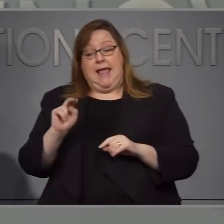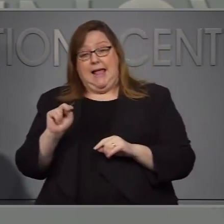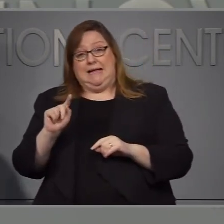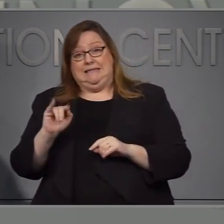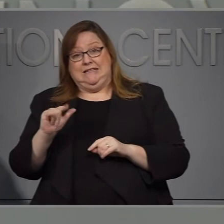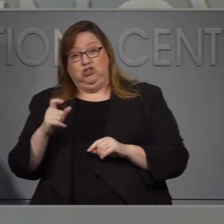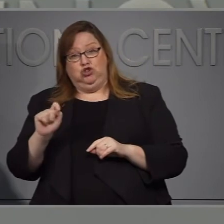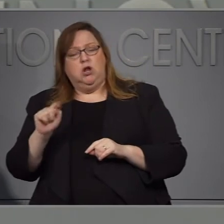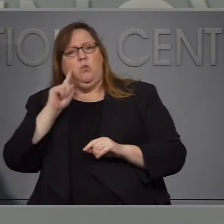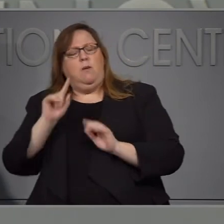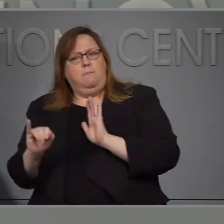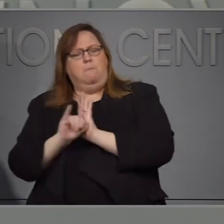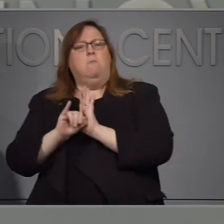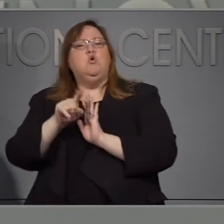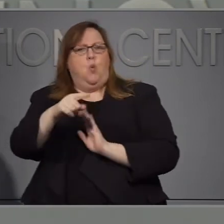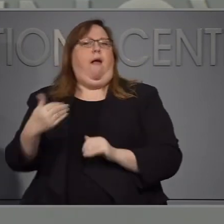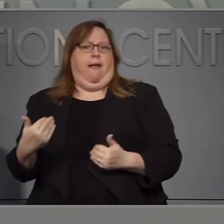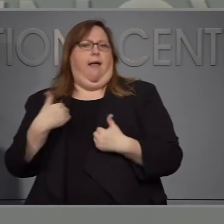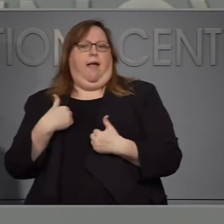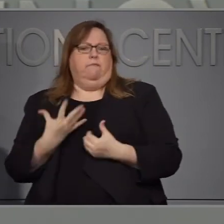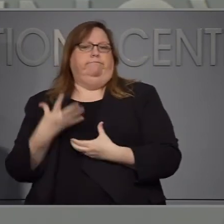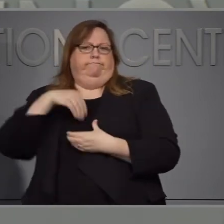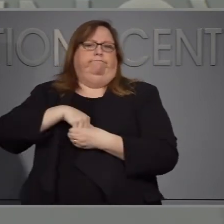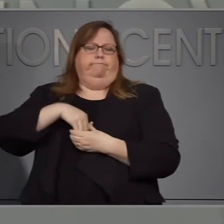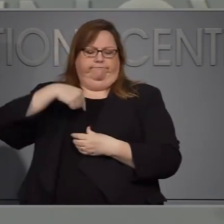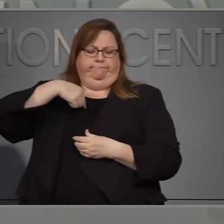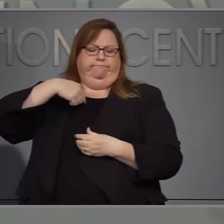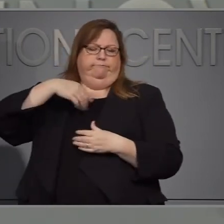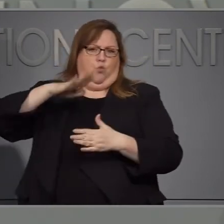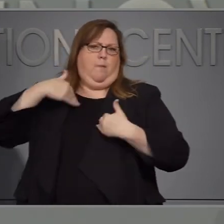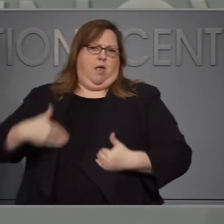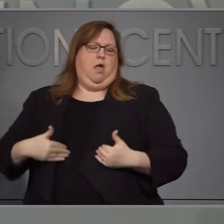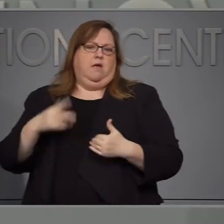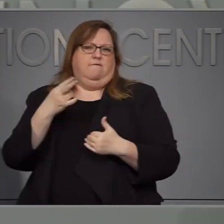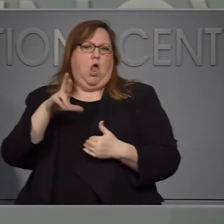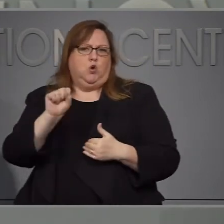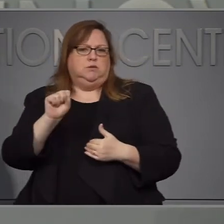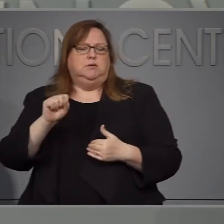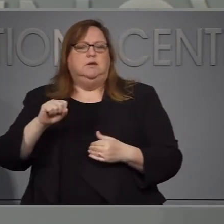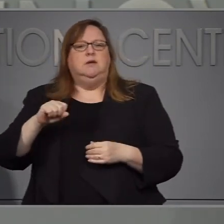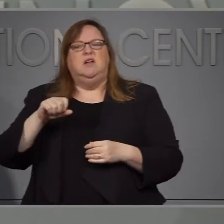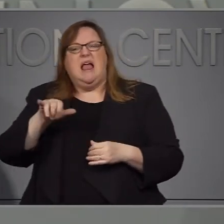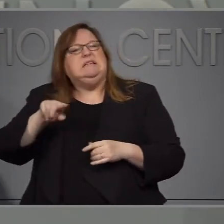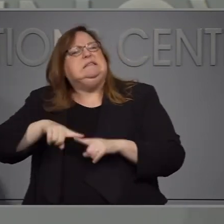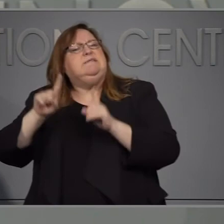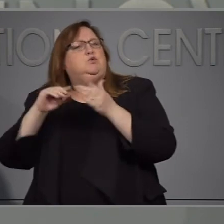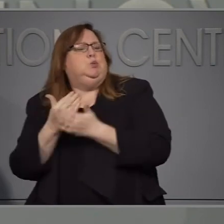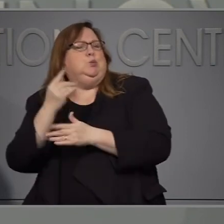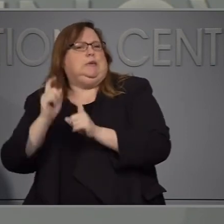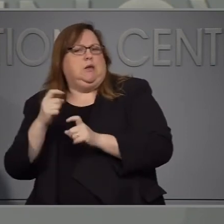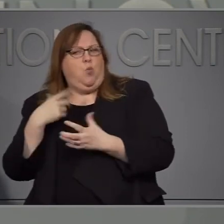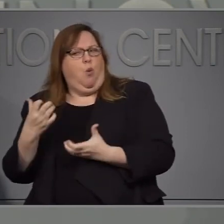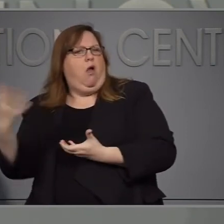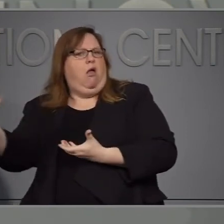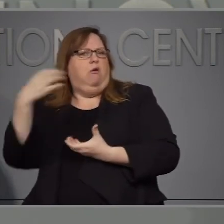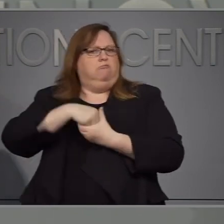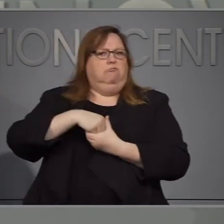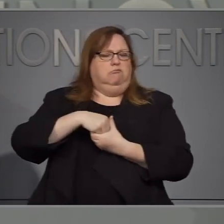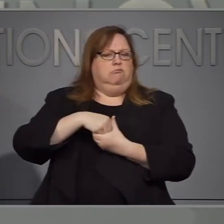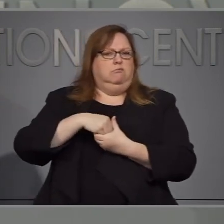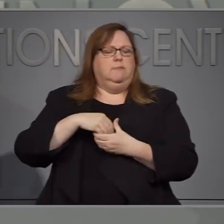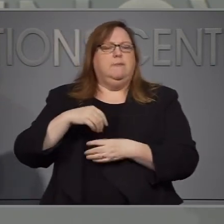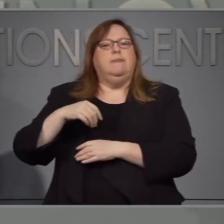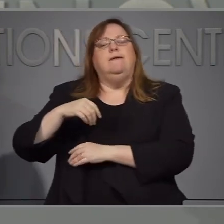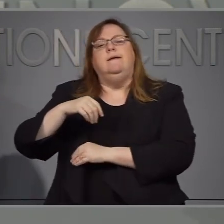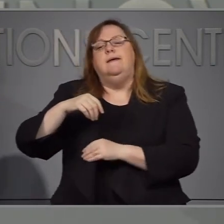para las las pruebas es otra modalidad para tratar de diversificar las diferentes maneras en que hacemos pruebas de